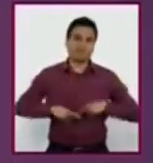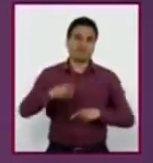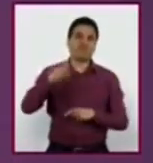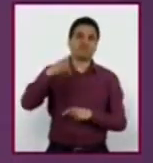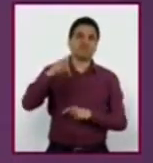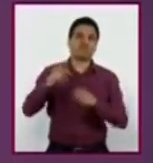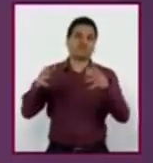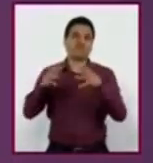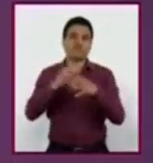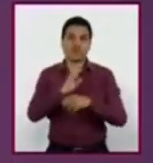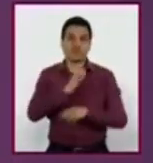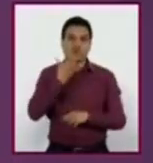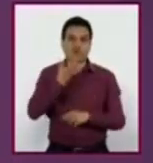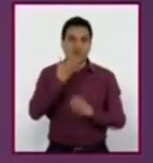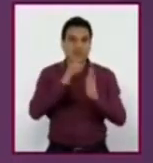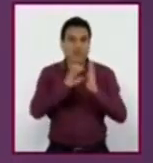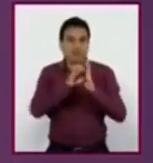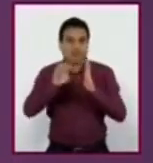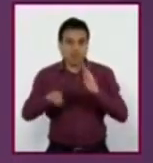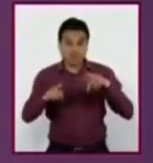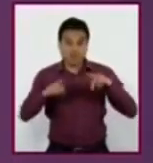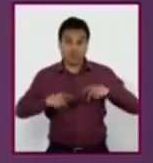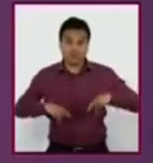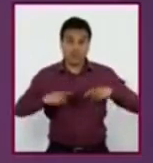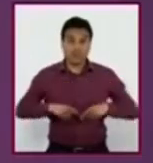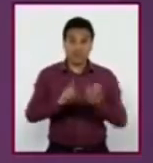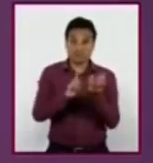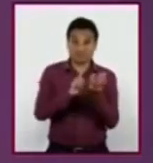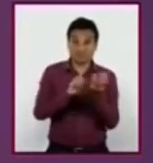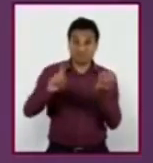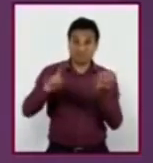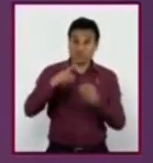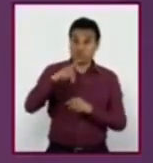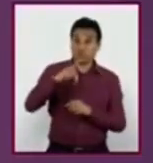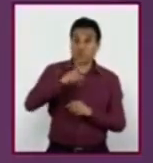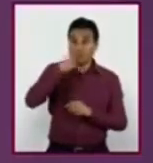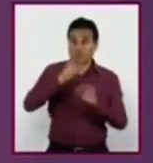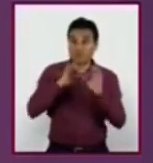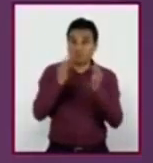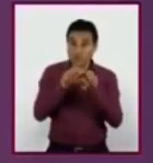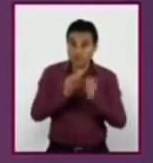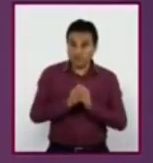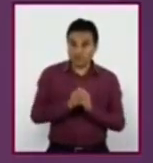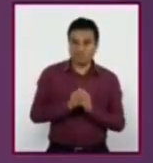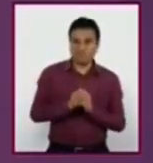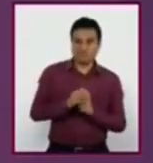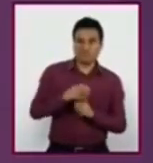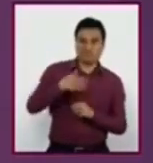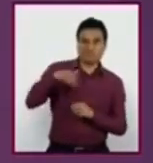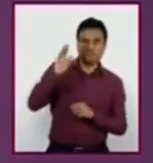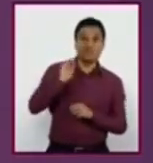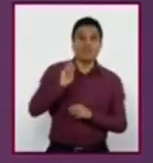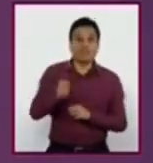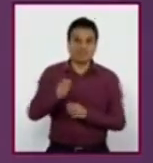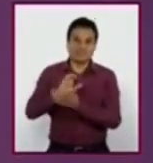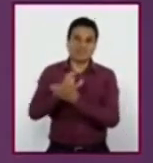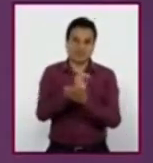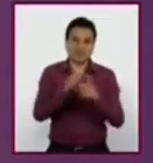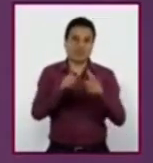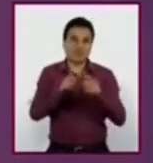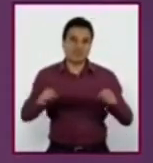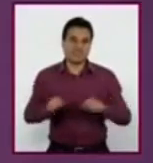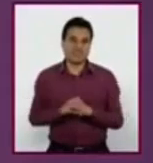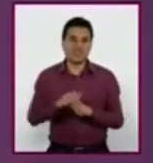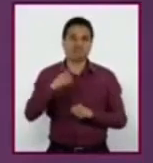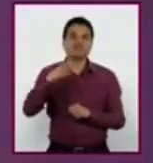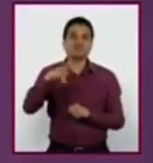Cuando una persona es excluida de algún grupo social o laboral, por su forma de hablar, se trata de un caso de discriminación lingüística que está relacionada con prejuicios